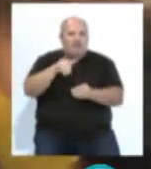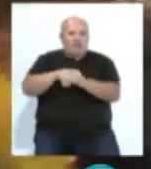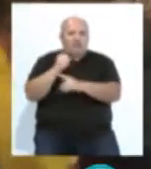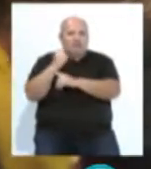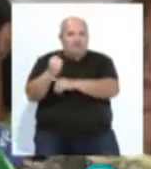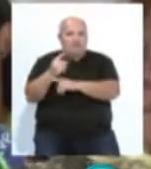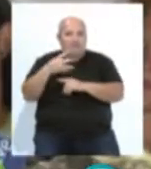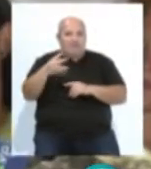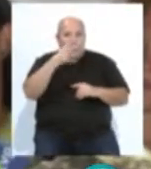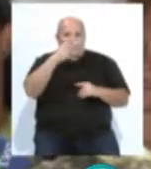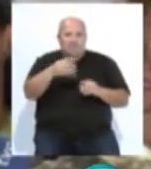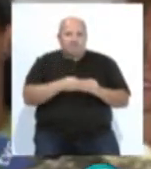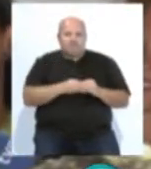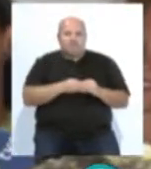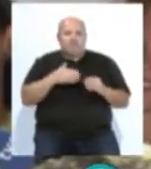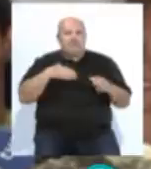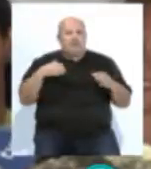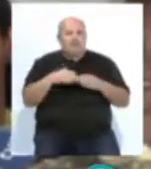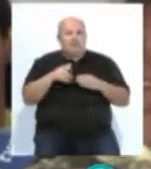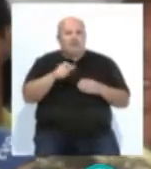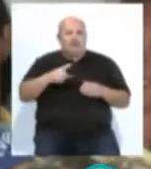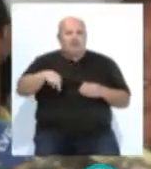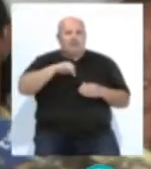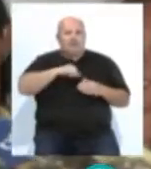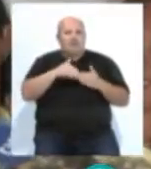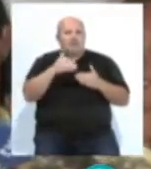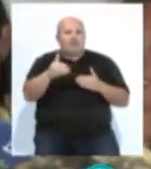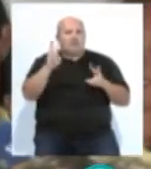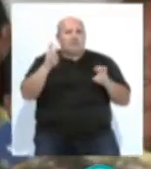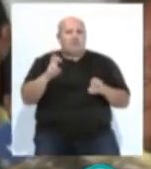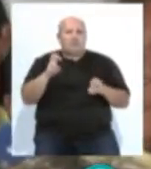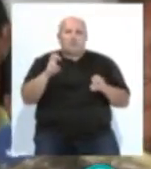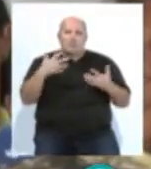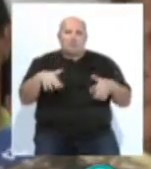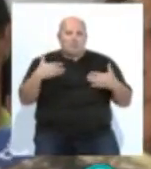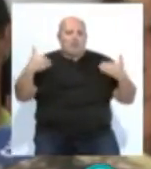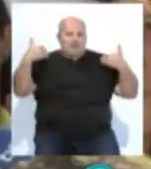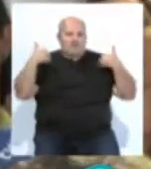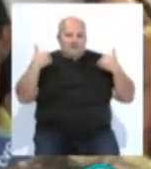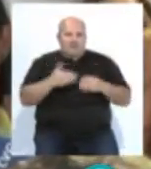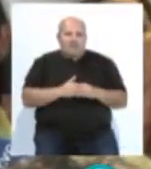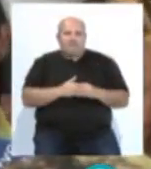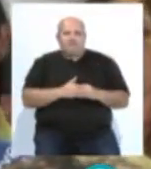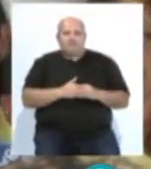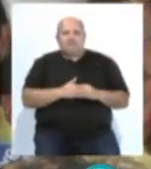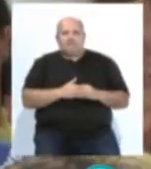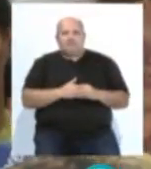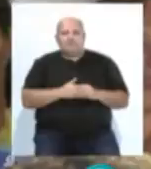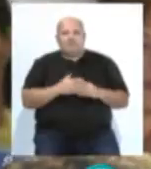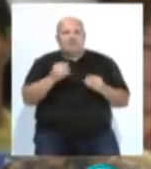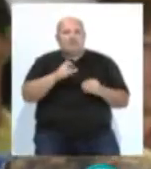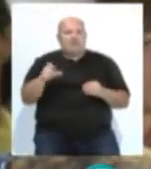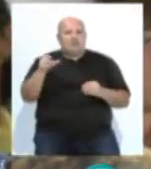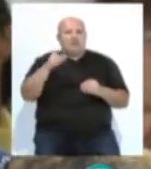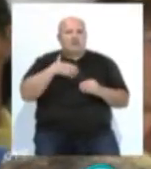apoyado a través de las urnas. Y mi equipo y mi gente tiene por delante una tremenda responsabilidad. Hay